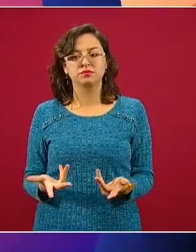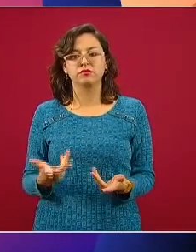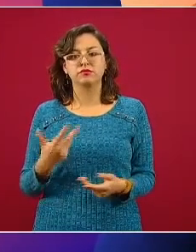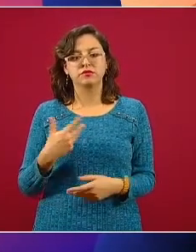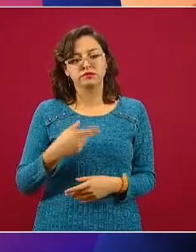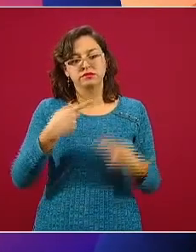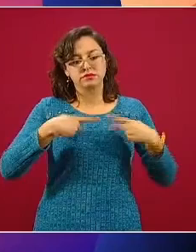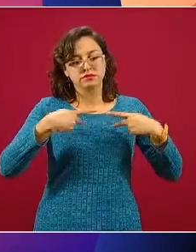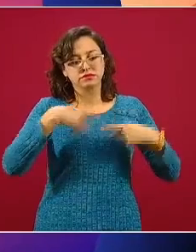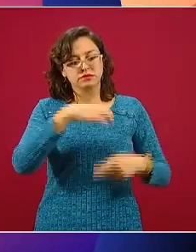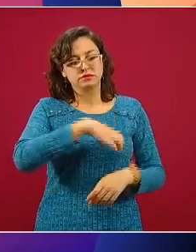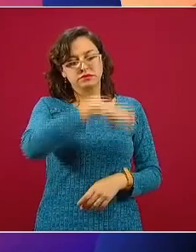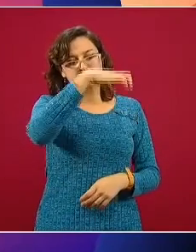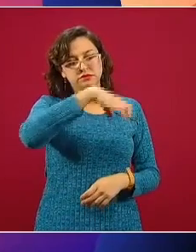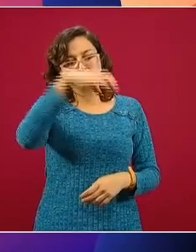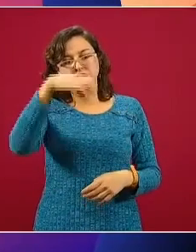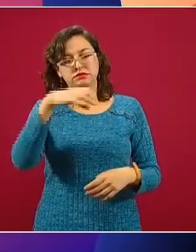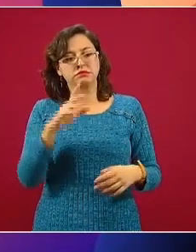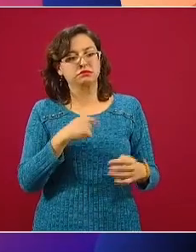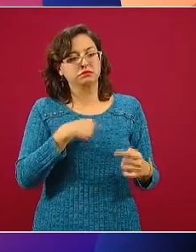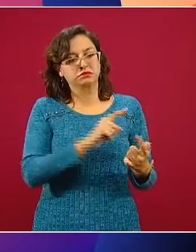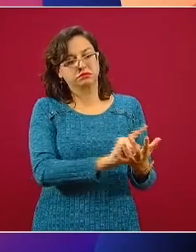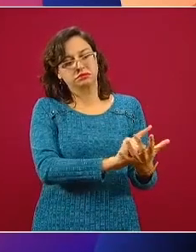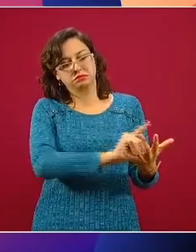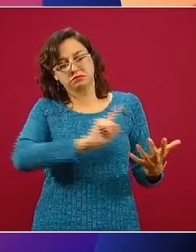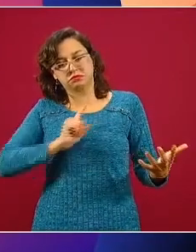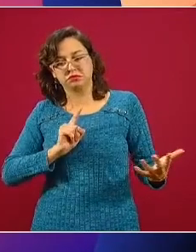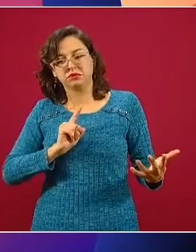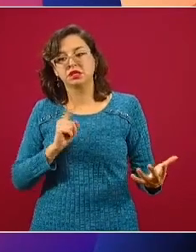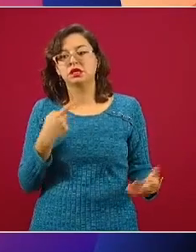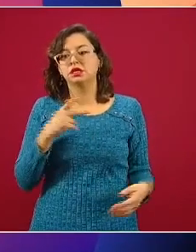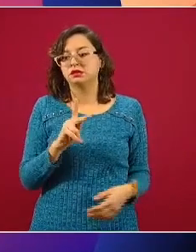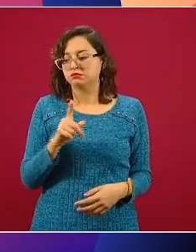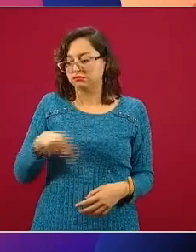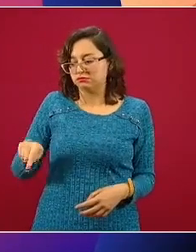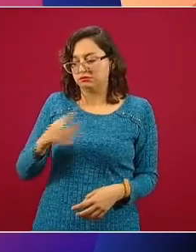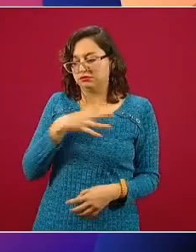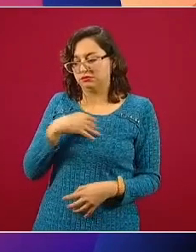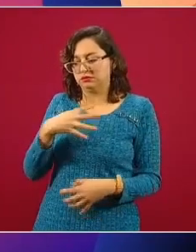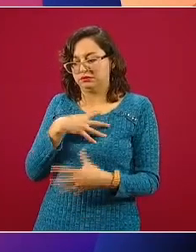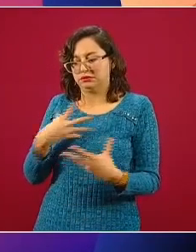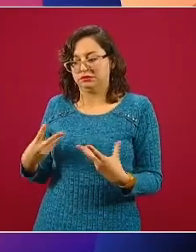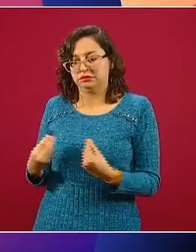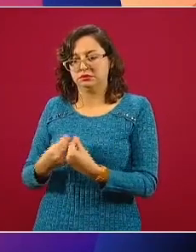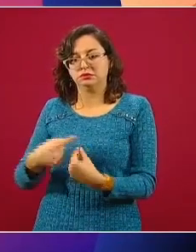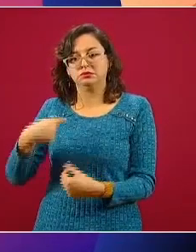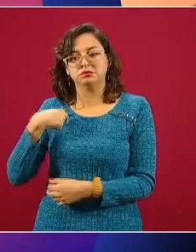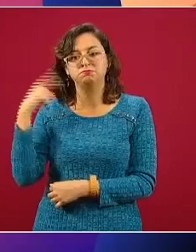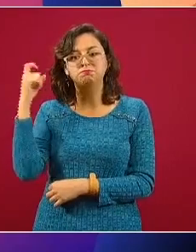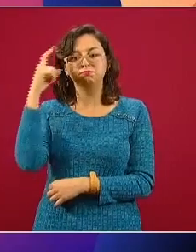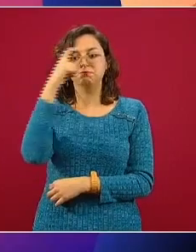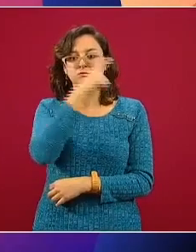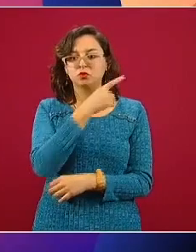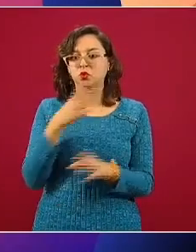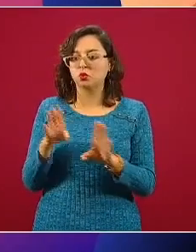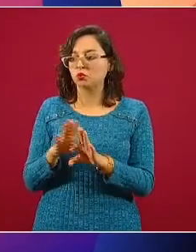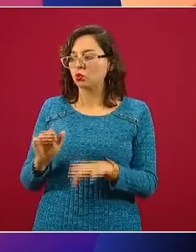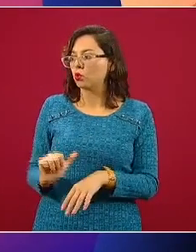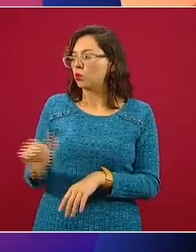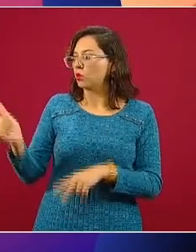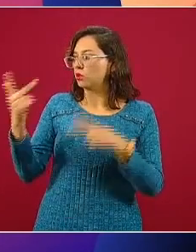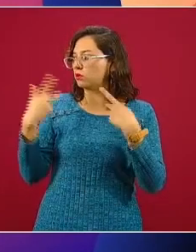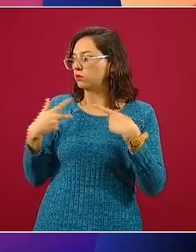adultos mayores, sin embargo, no así de mis hijos. Es una situación complicada pensar que los tengo que encargar a otras